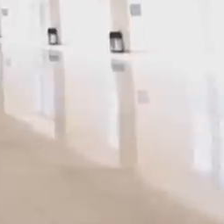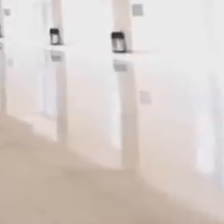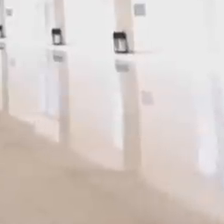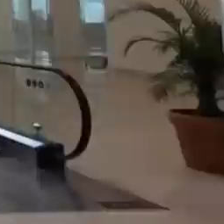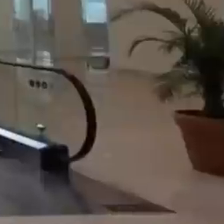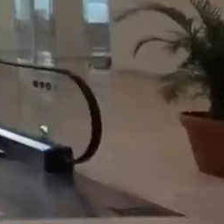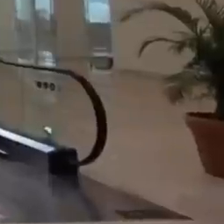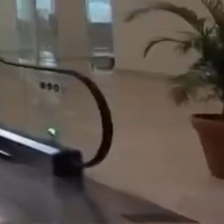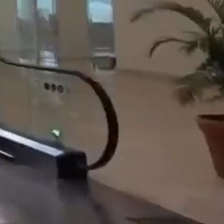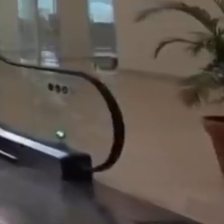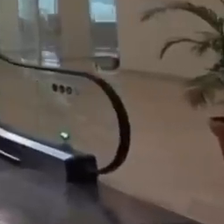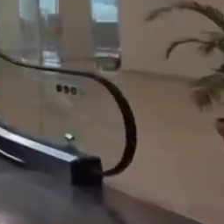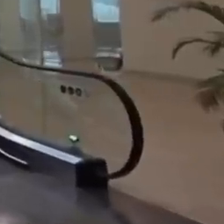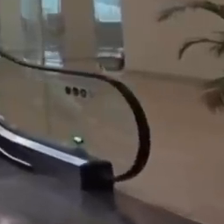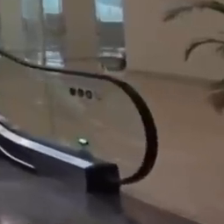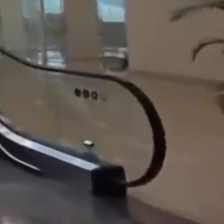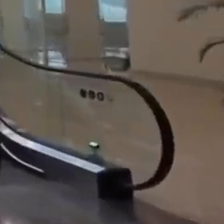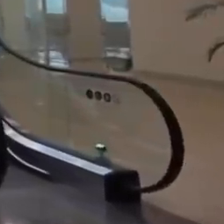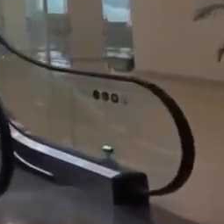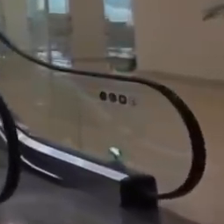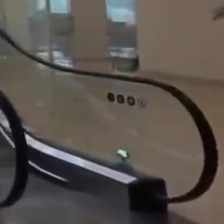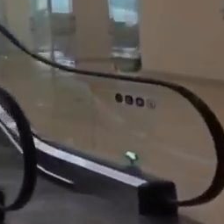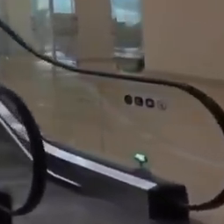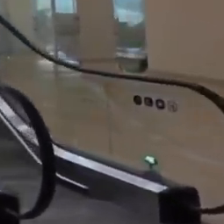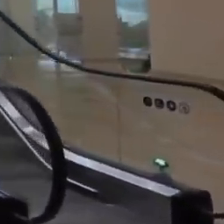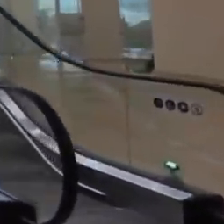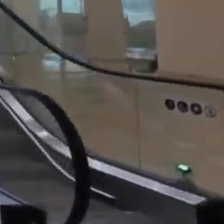comunicaciones más importante del Estado.